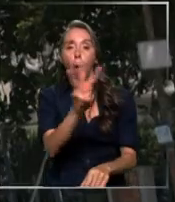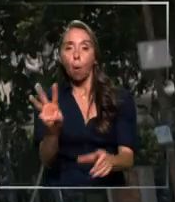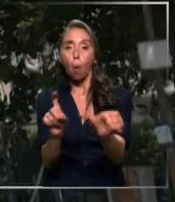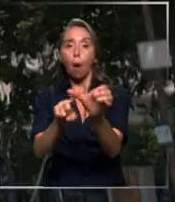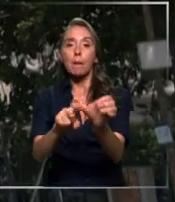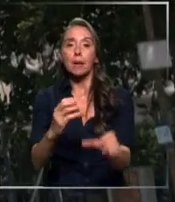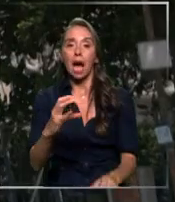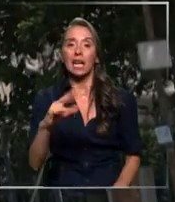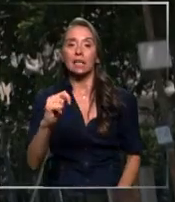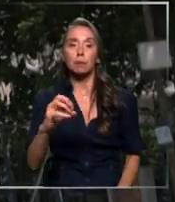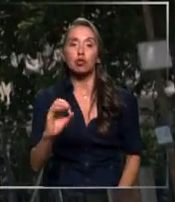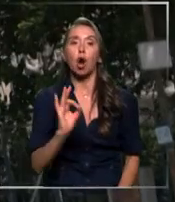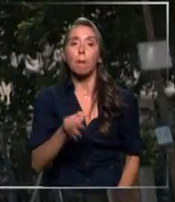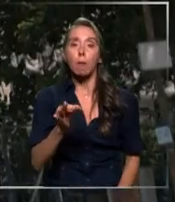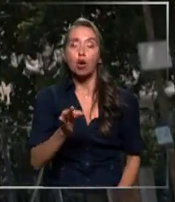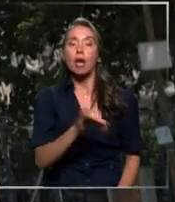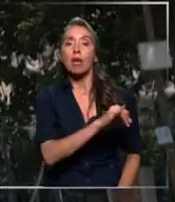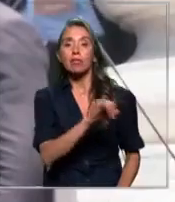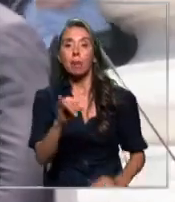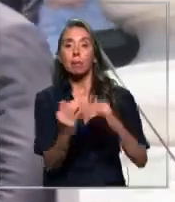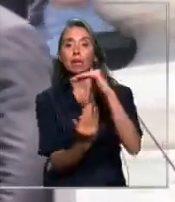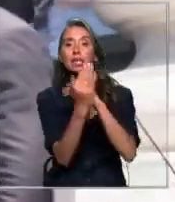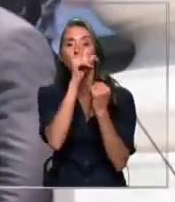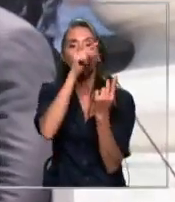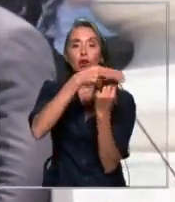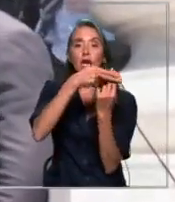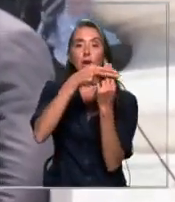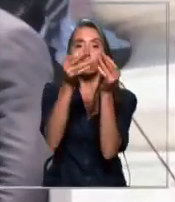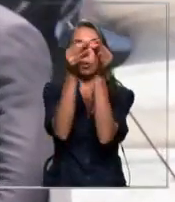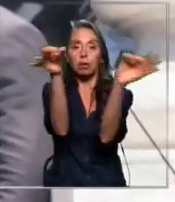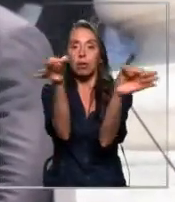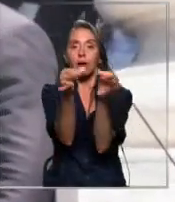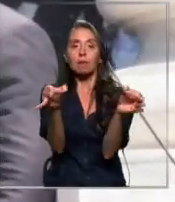de criptomonedas después del tuit de Milley.